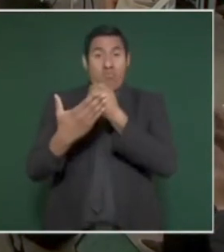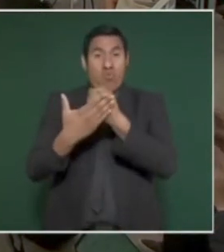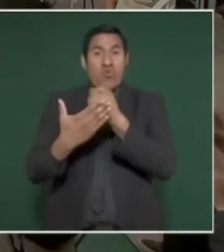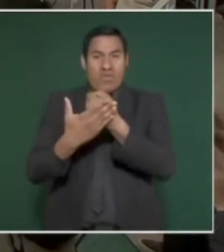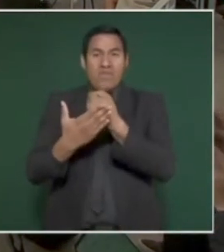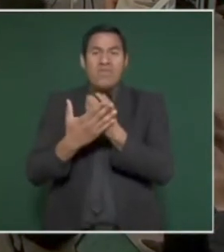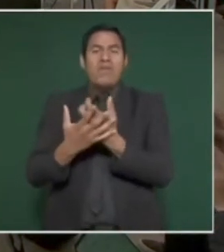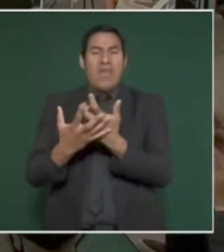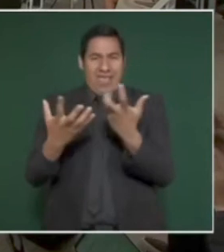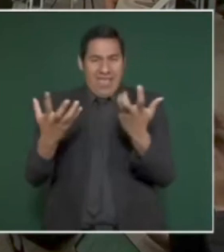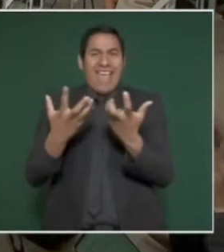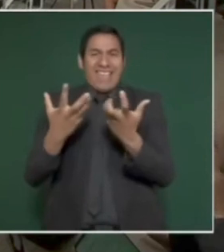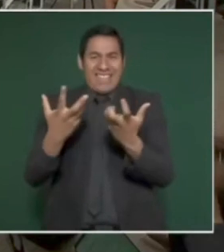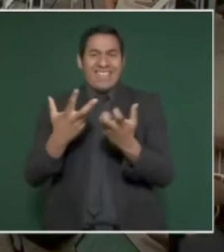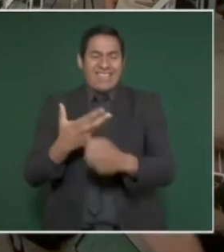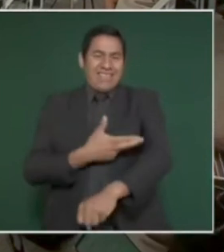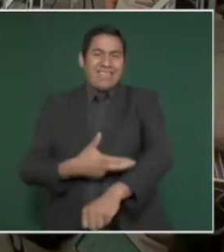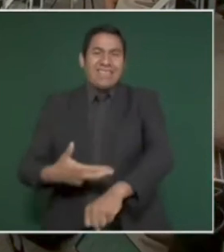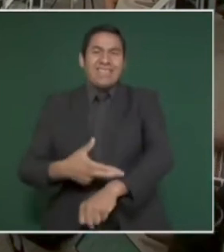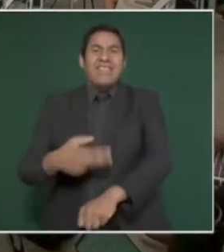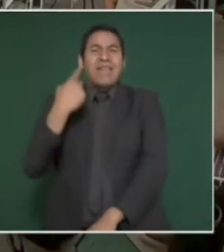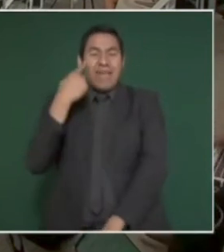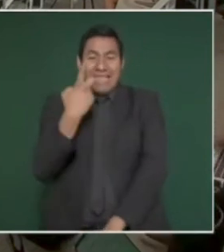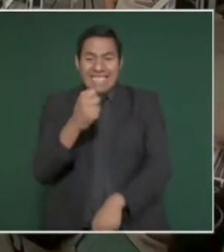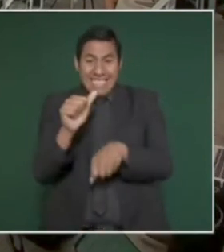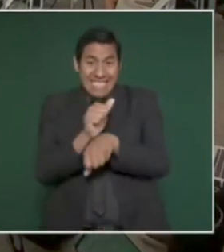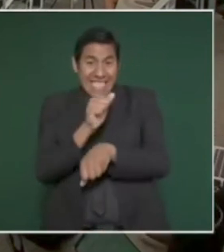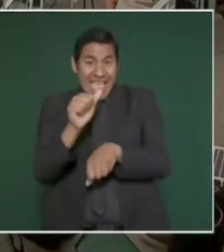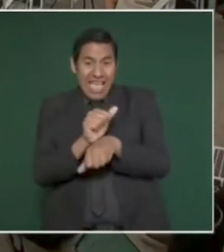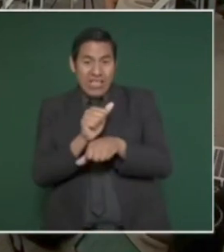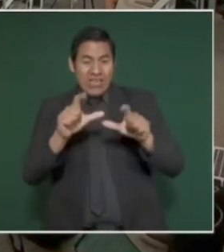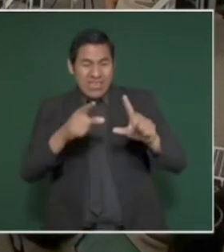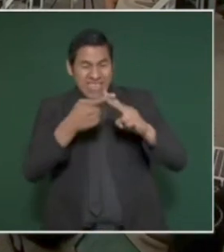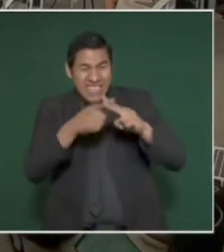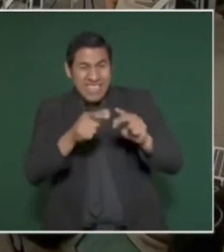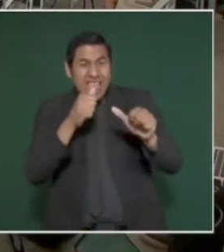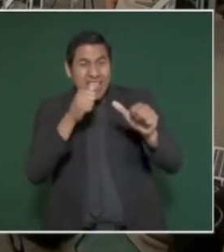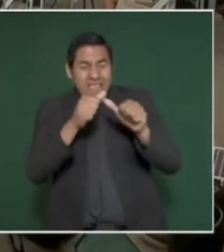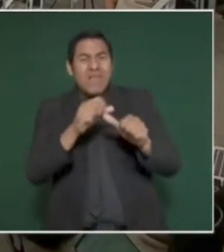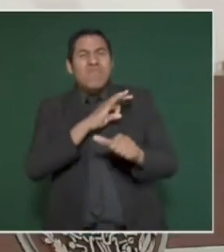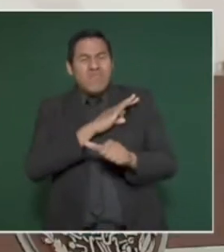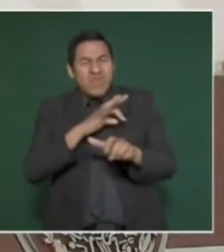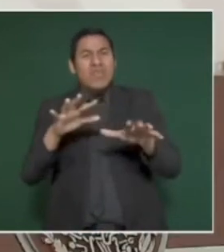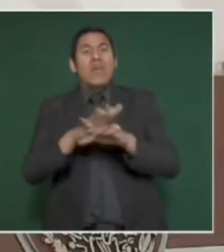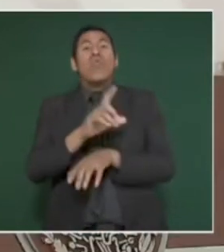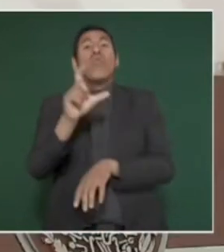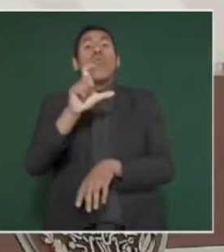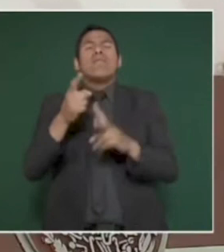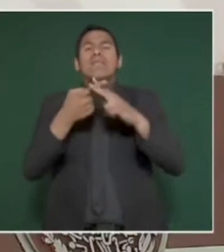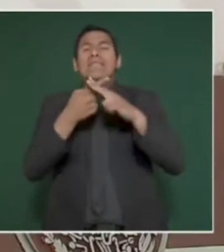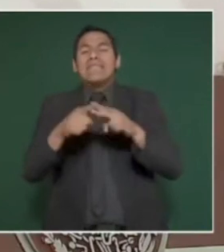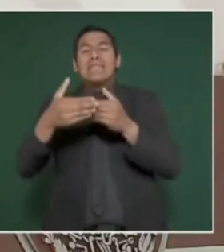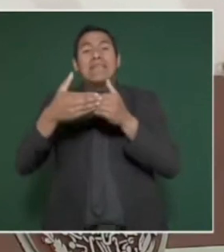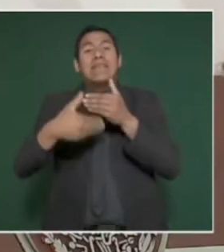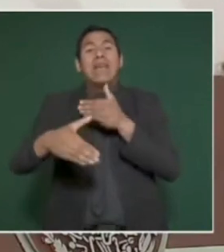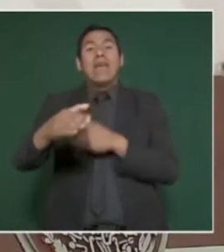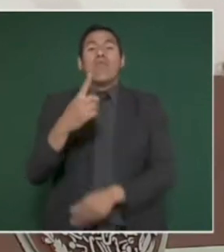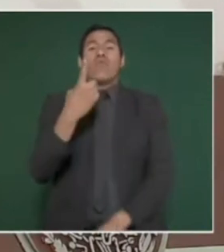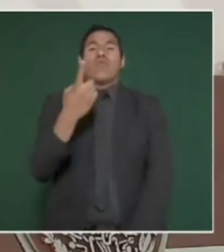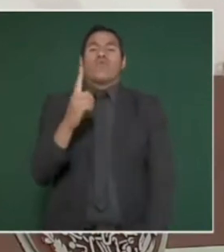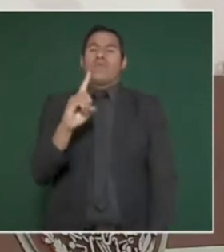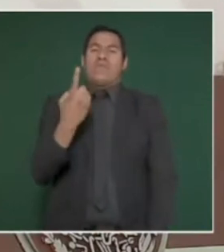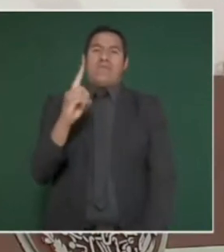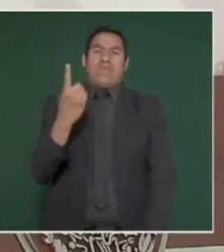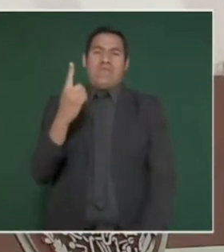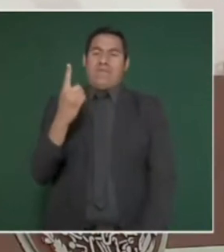regularización de este tipo de vehículos. A partir del primero de diciembre se incorporarán